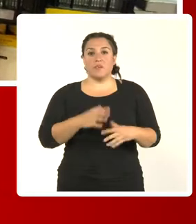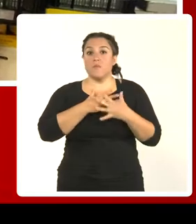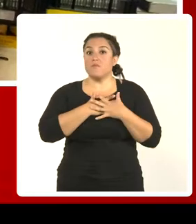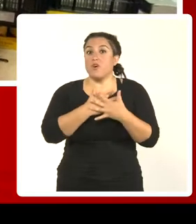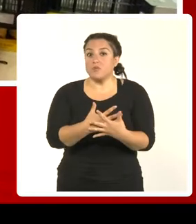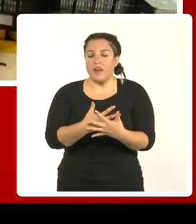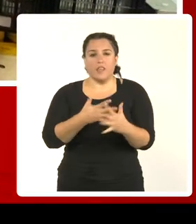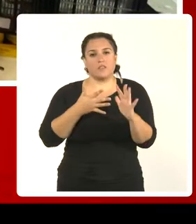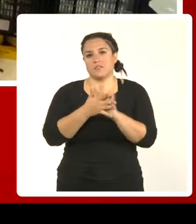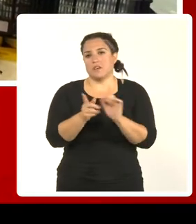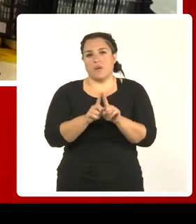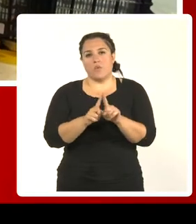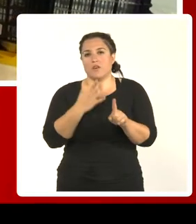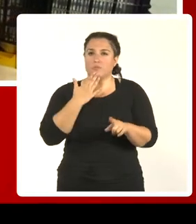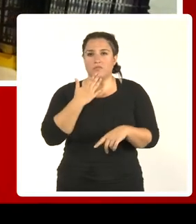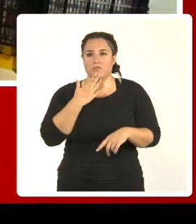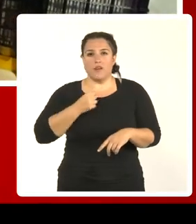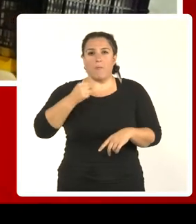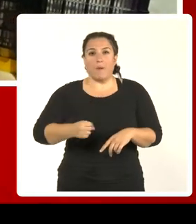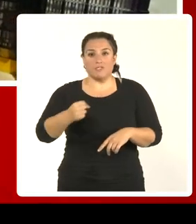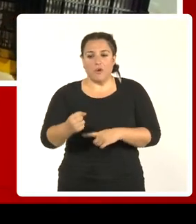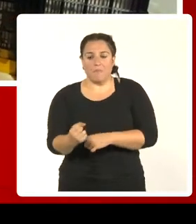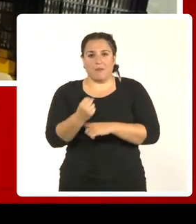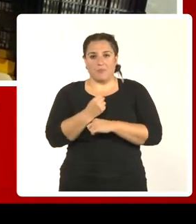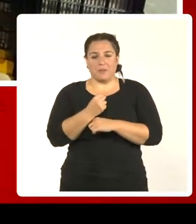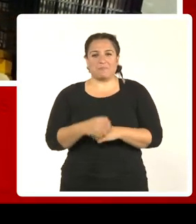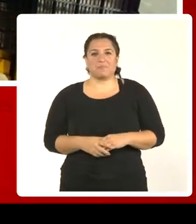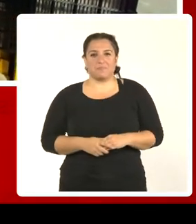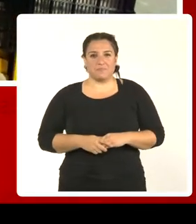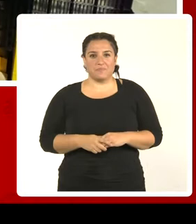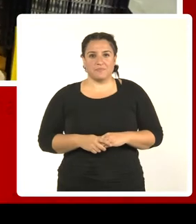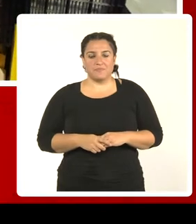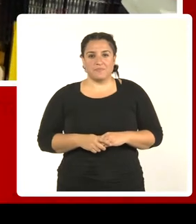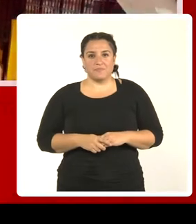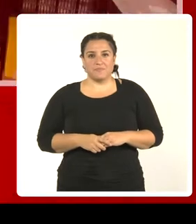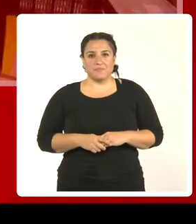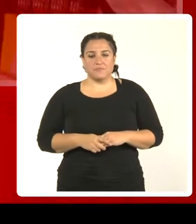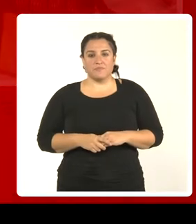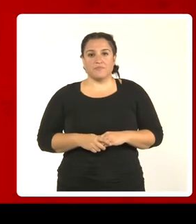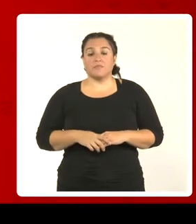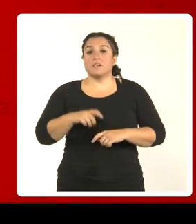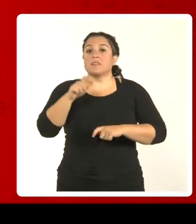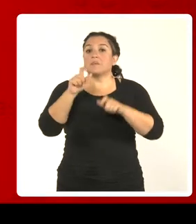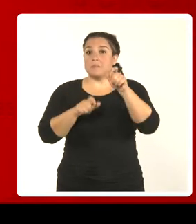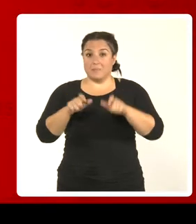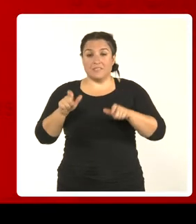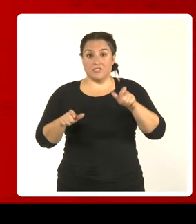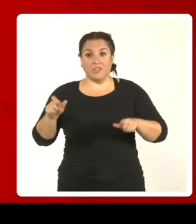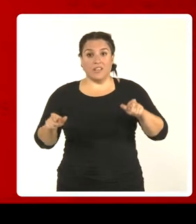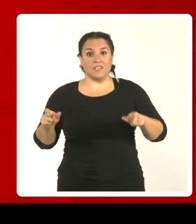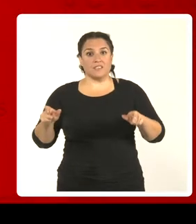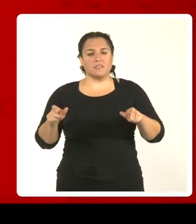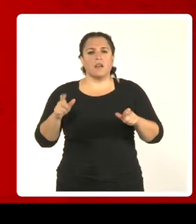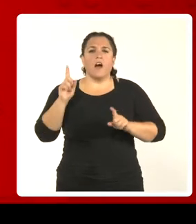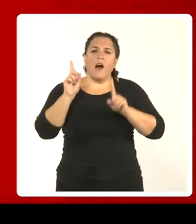El voluntariado es un bastón en el que me apoyo. Las personas en